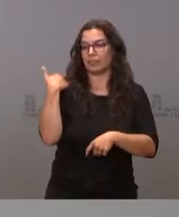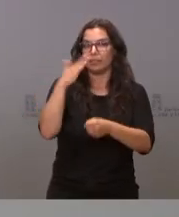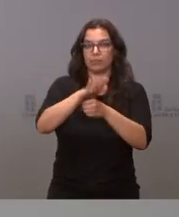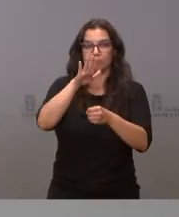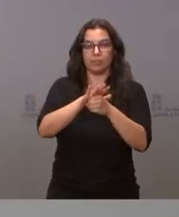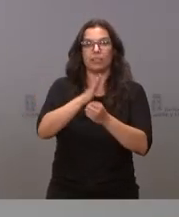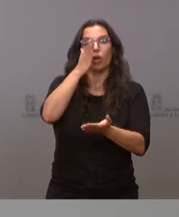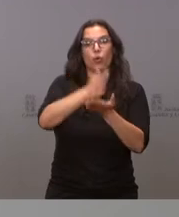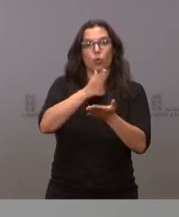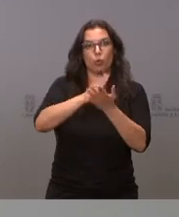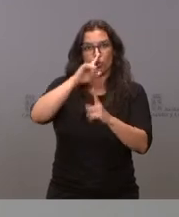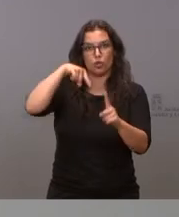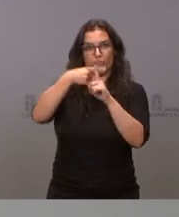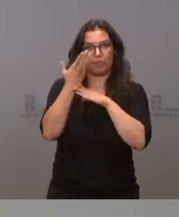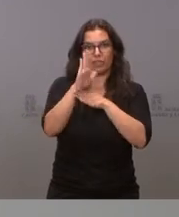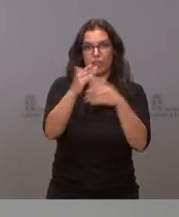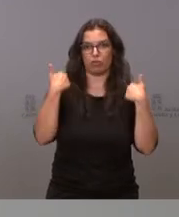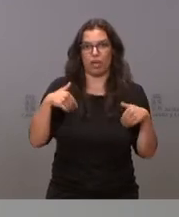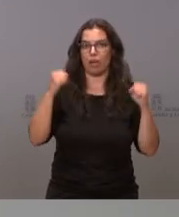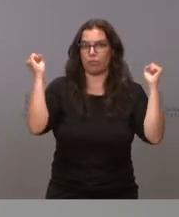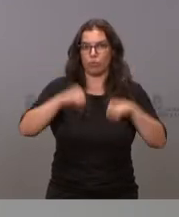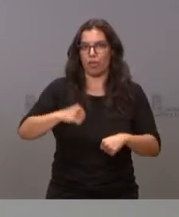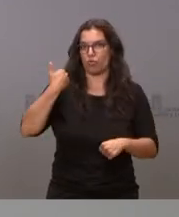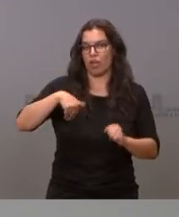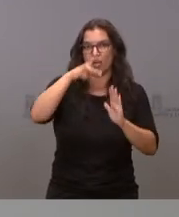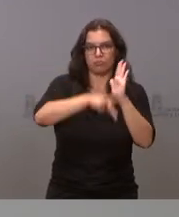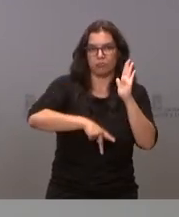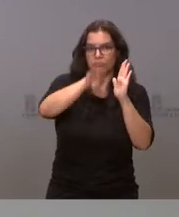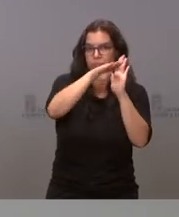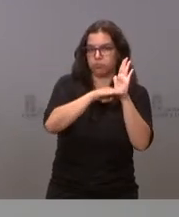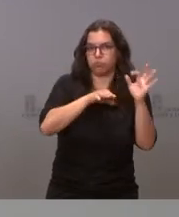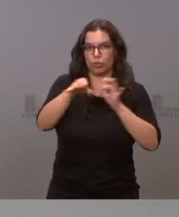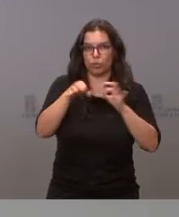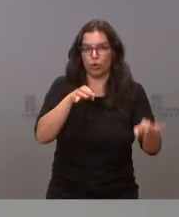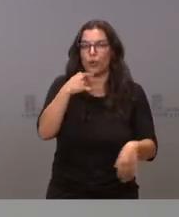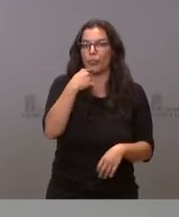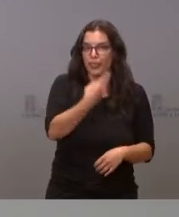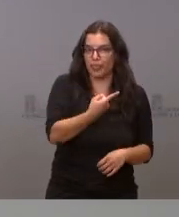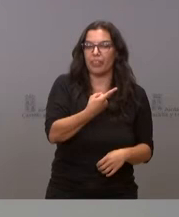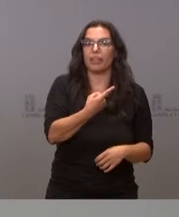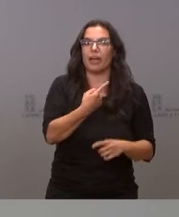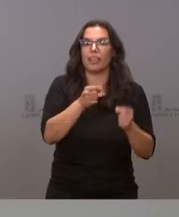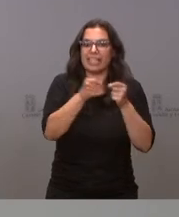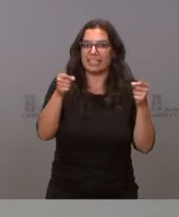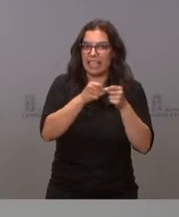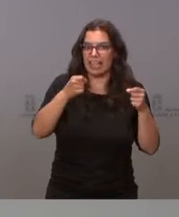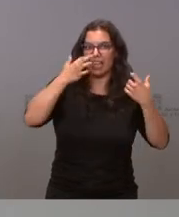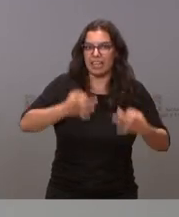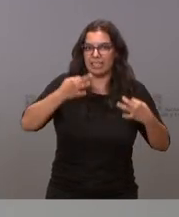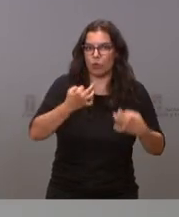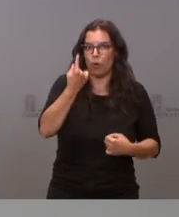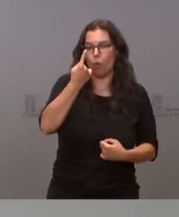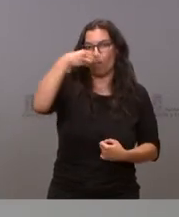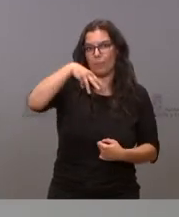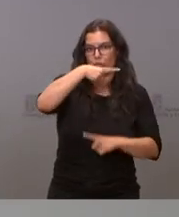curso escolar para el curso que viene. Y ya está colgada en el portal las instrucciones y el protocolo donde se establece la distancia de seguridad del metro y